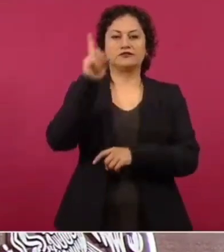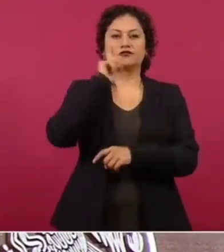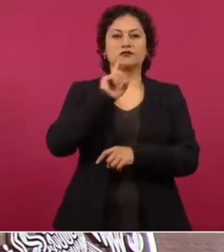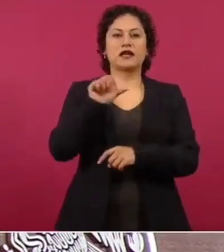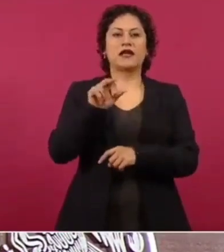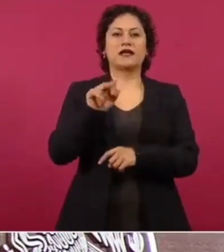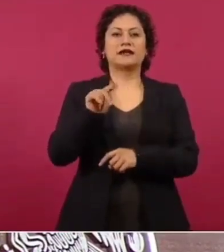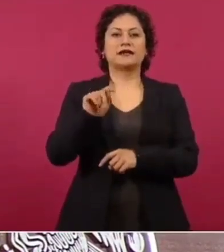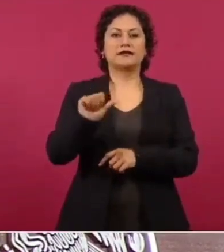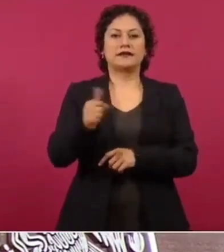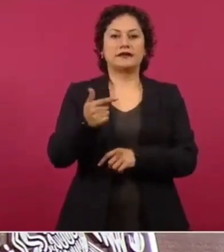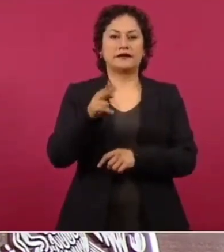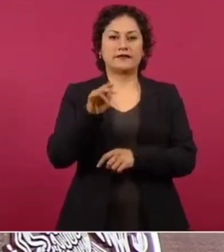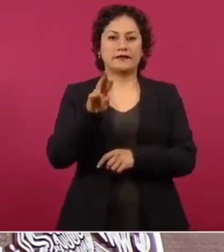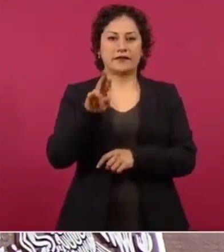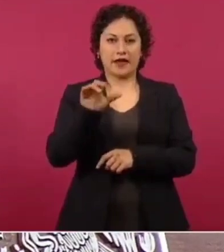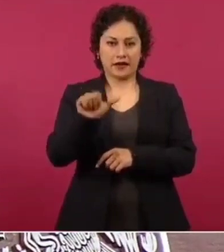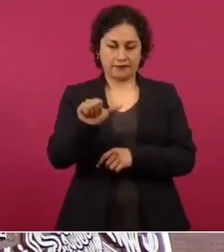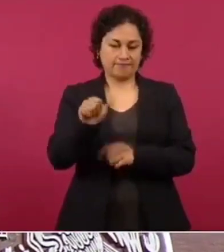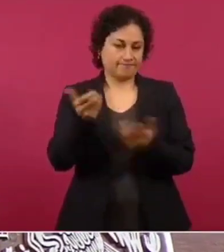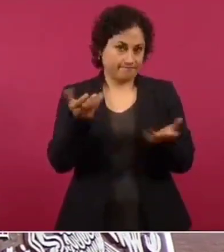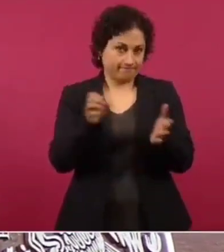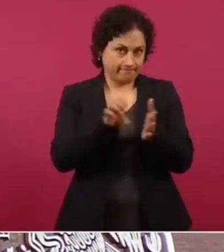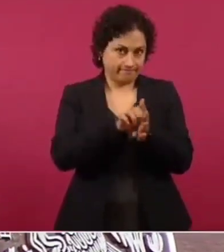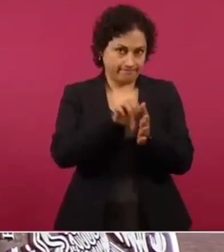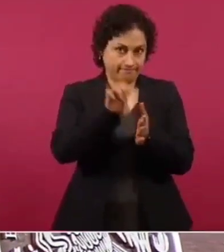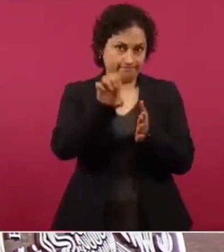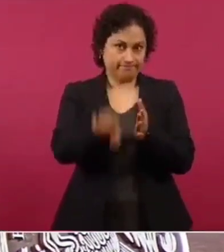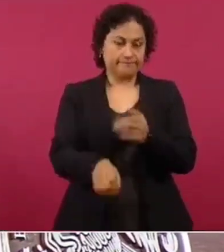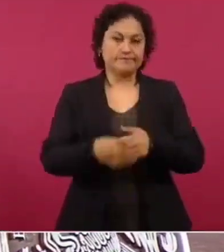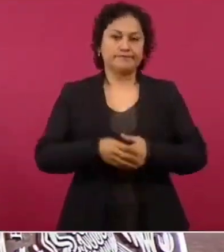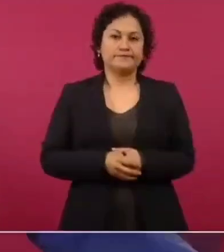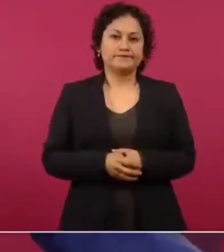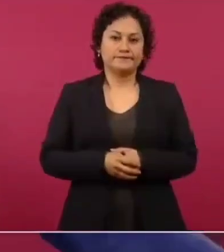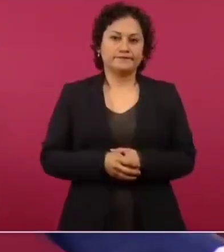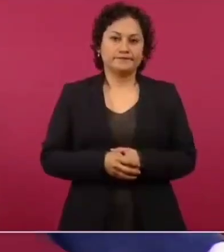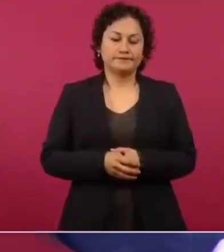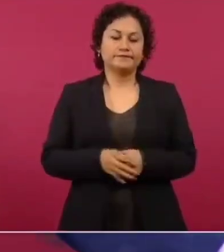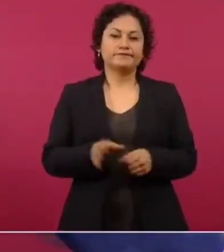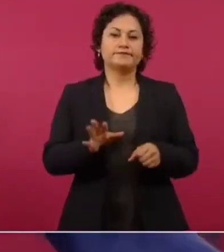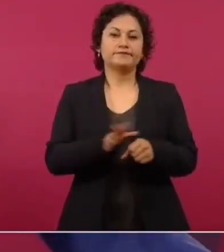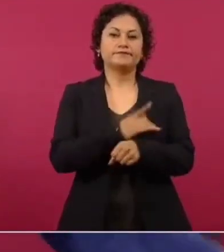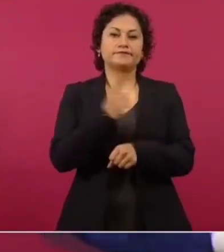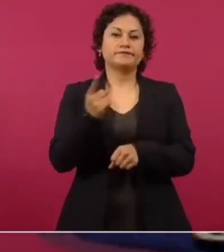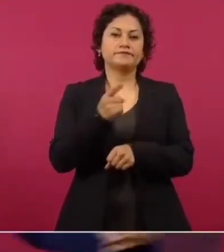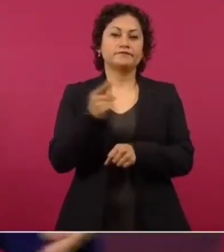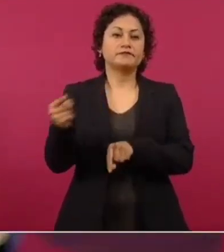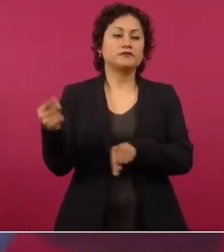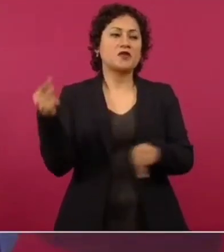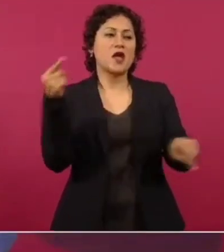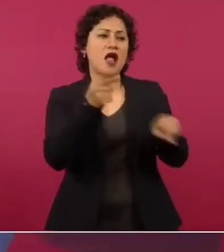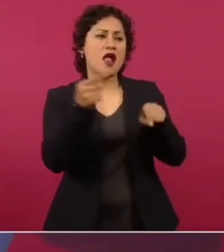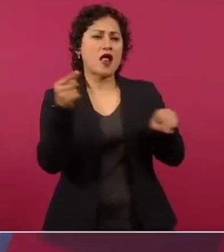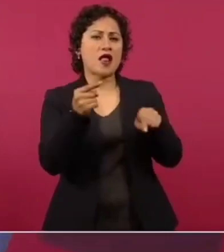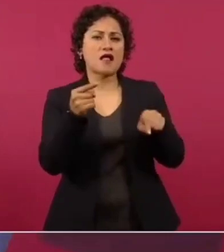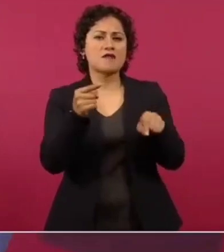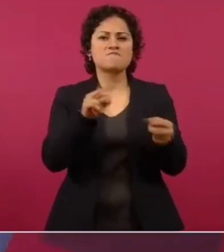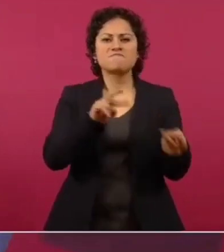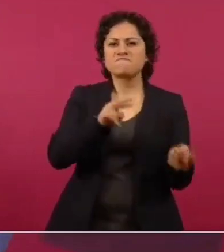¿qué les hace el caldo gordo?